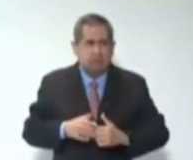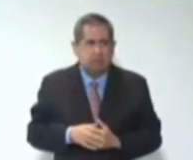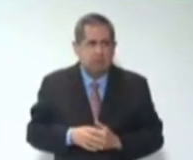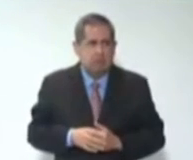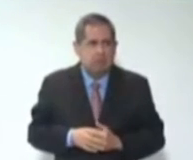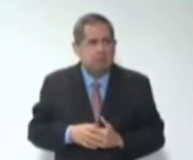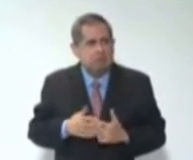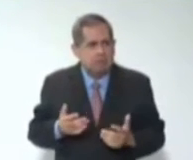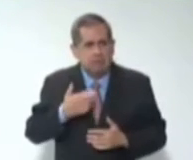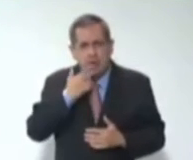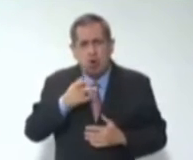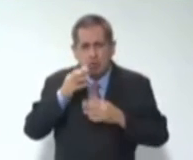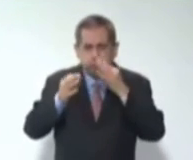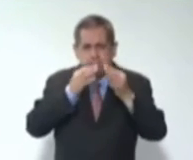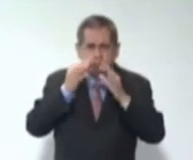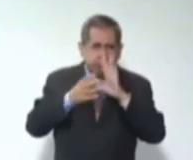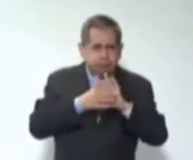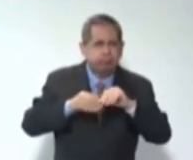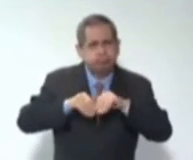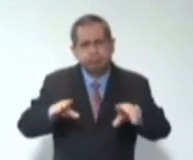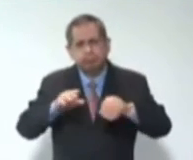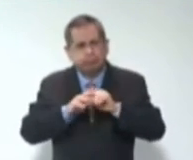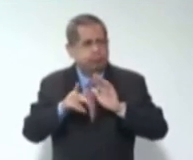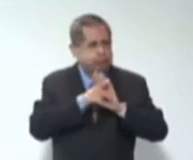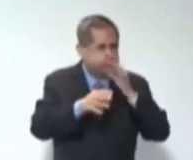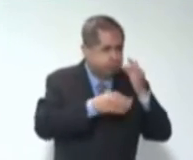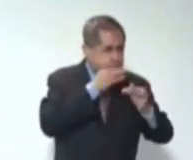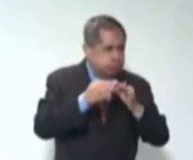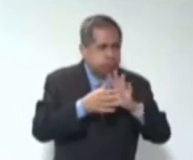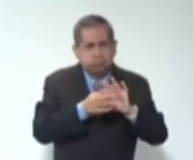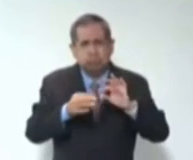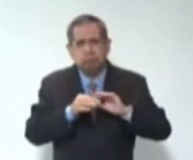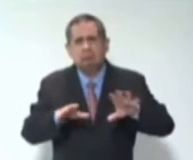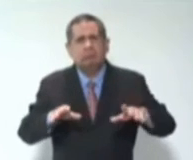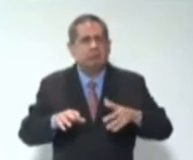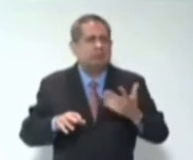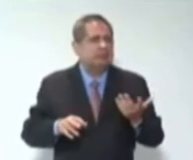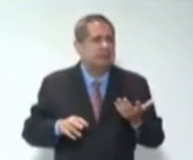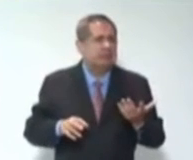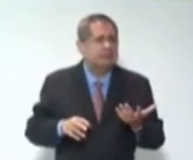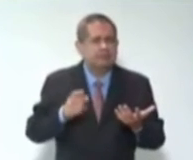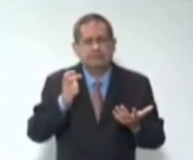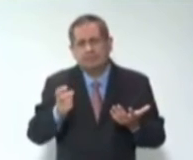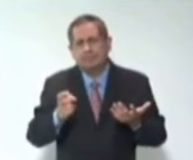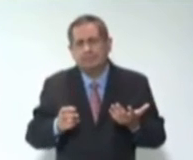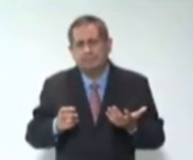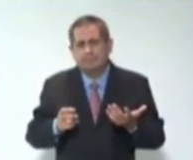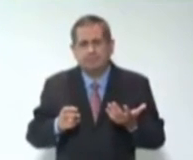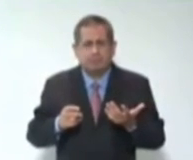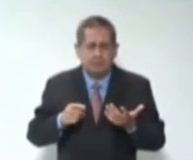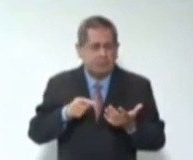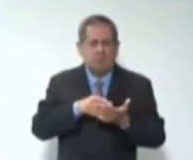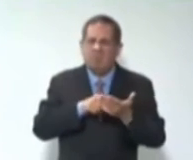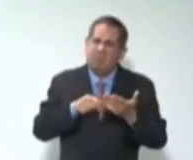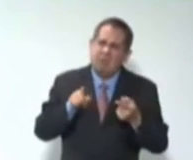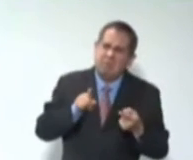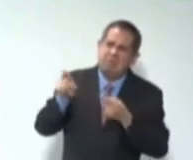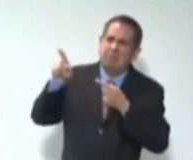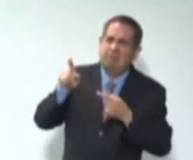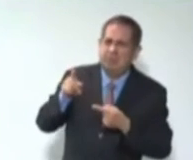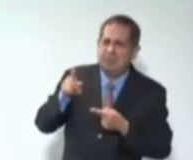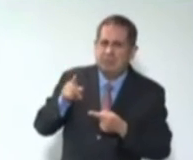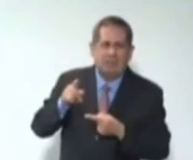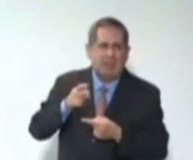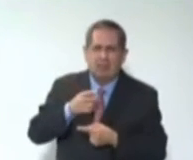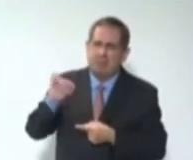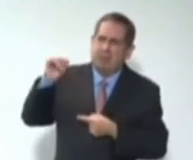Entonces, qué mejor que en las primeras planas, en lugar de aparecer un planteamiento tipo nota